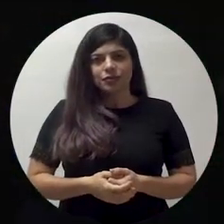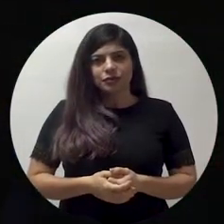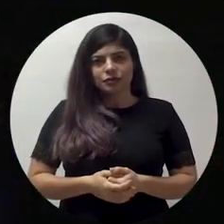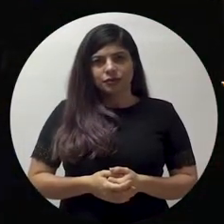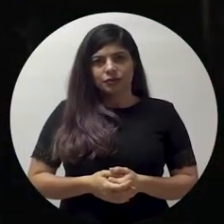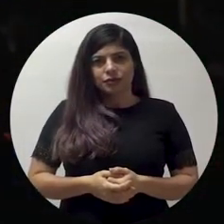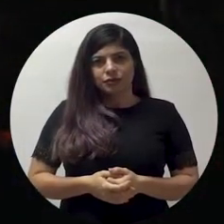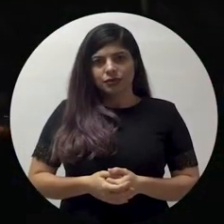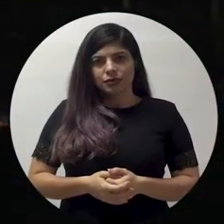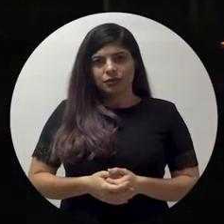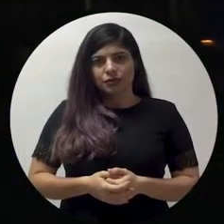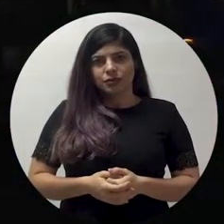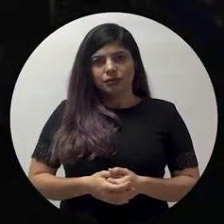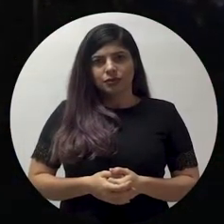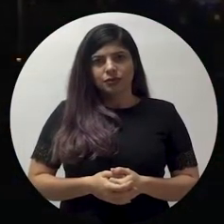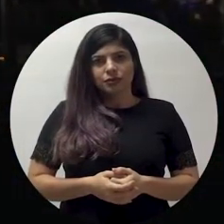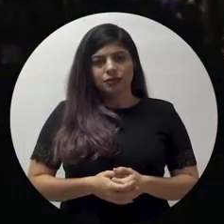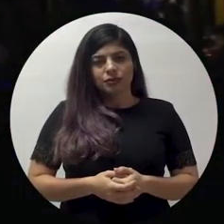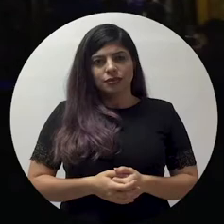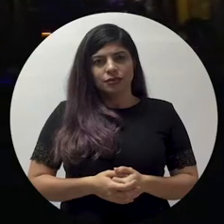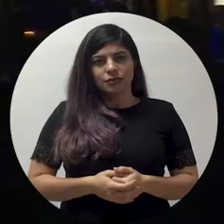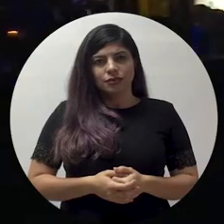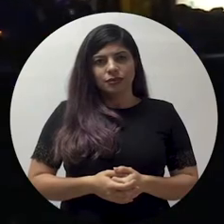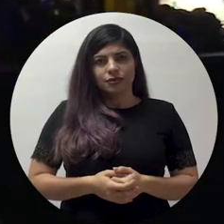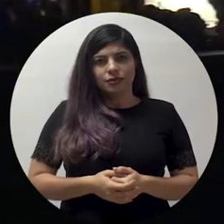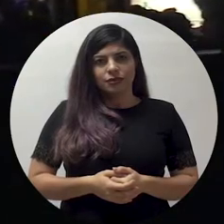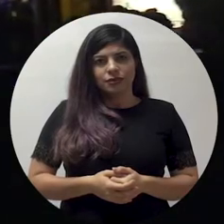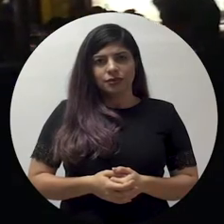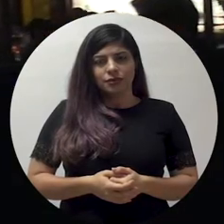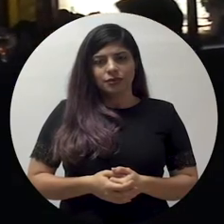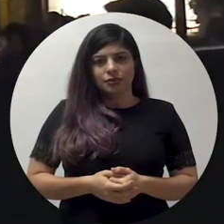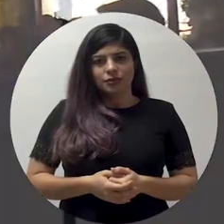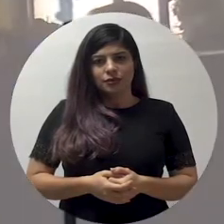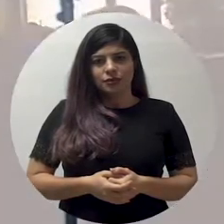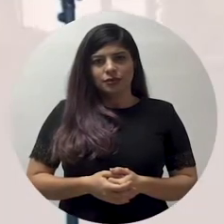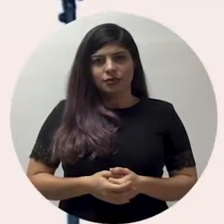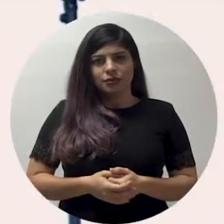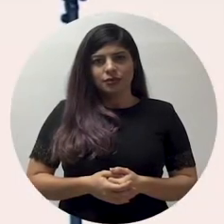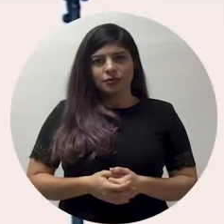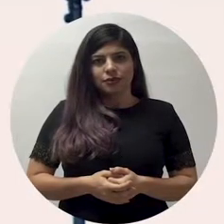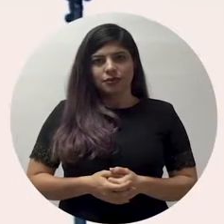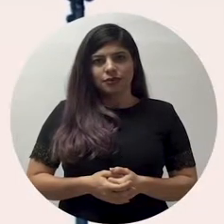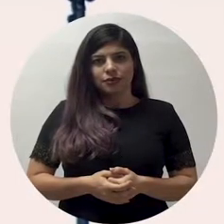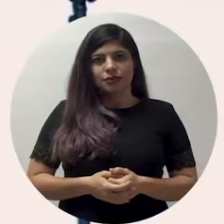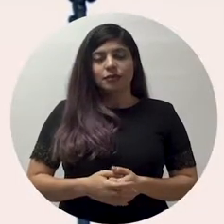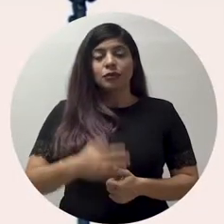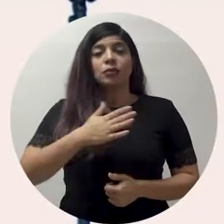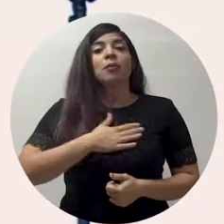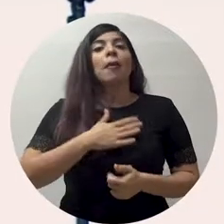Por favor, el programa mundial y